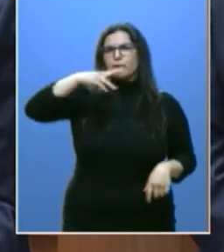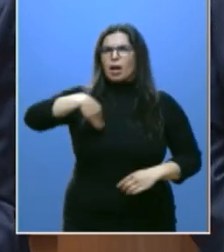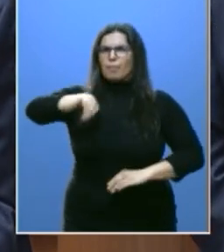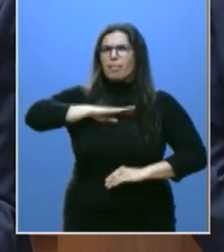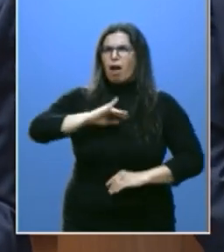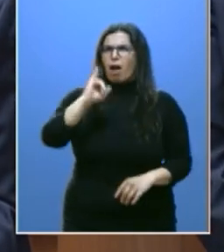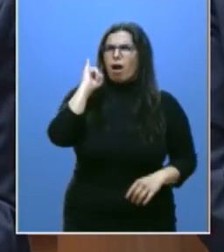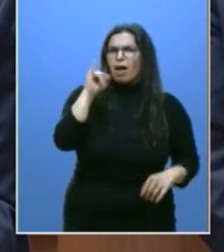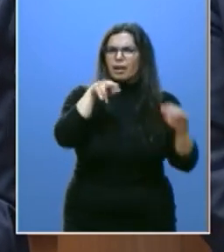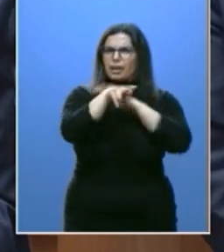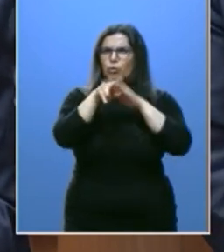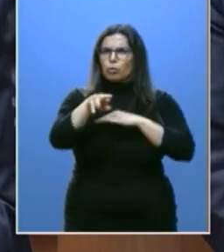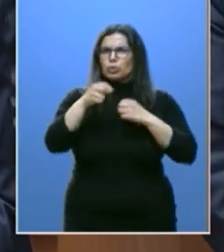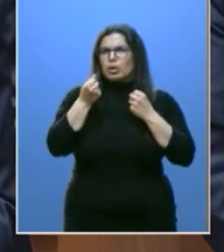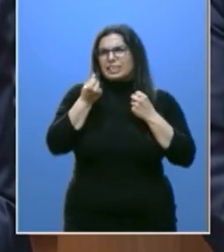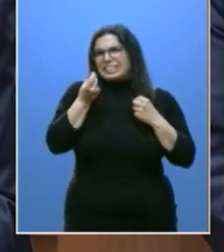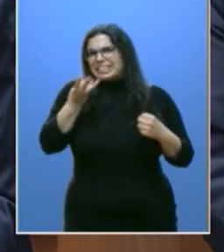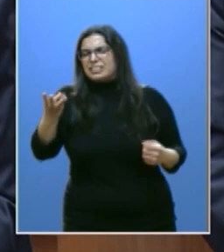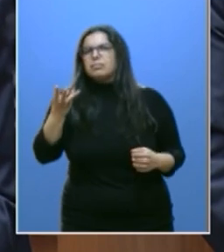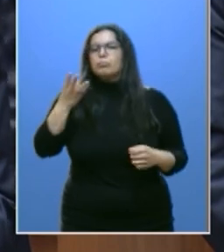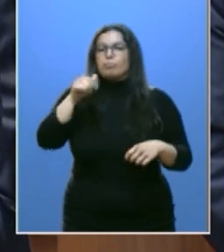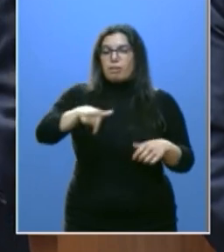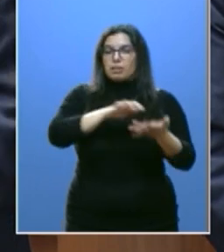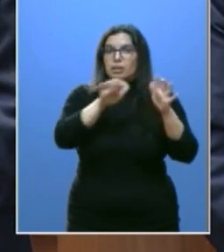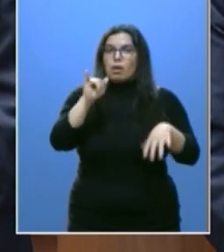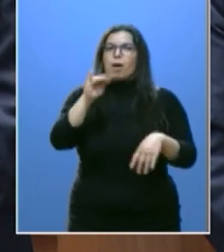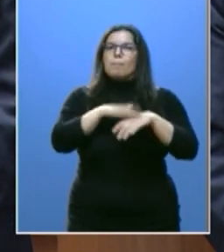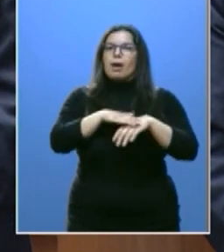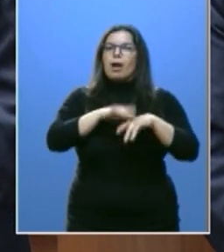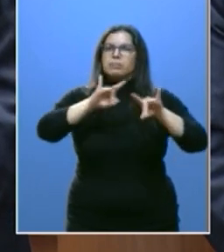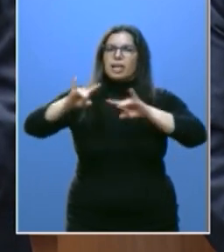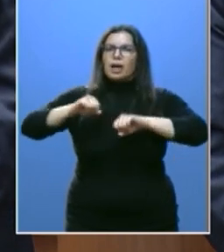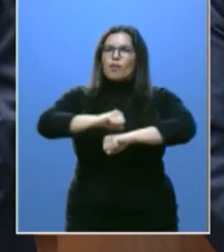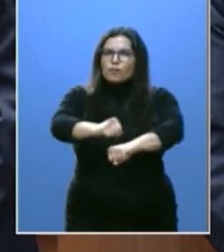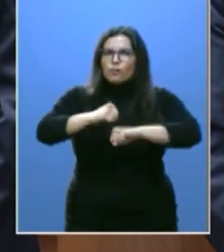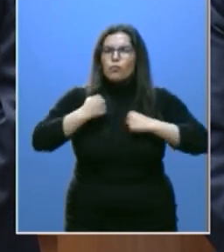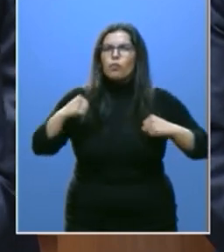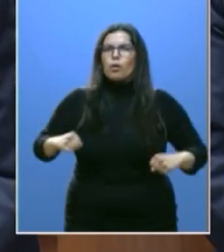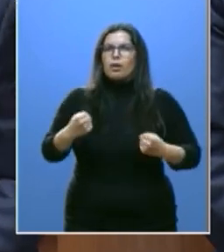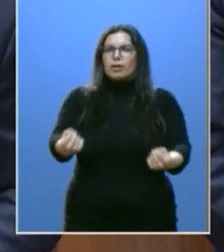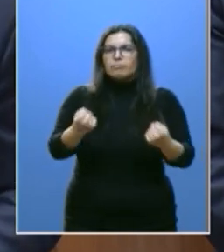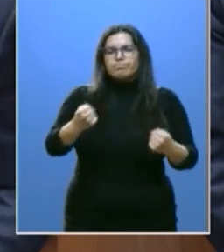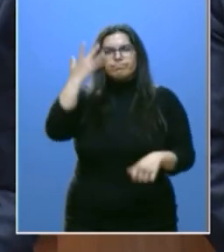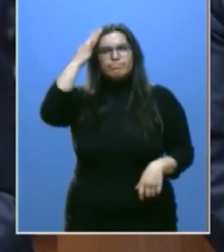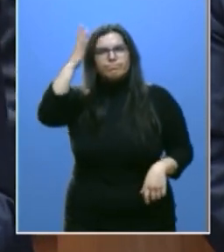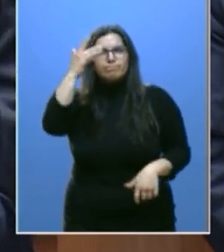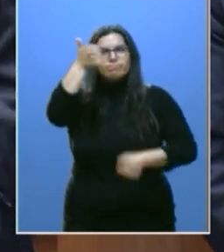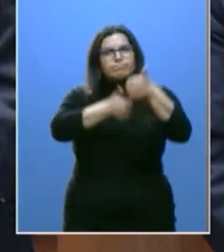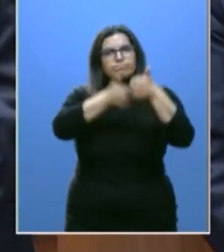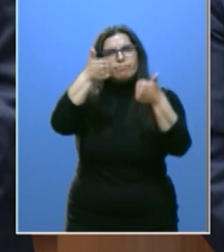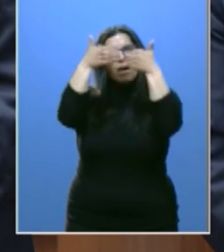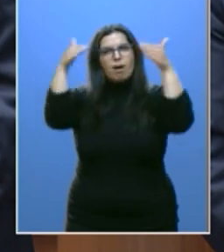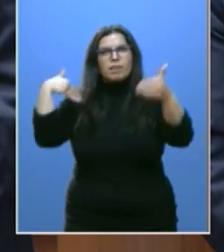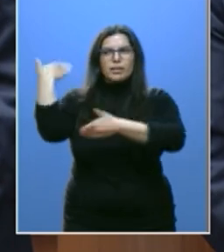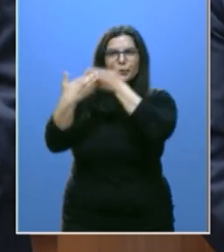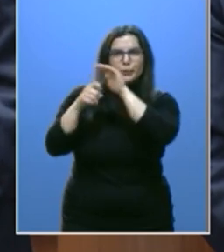muchos recursos que Castilla y León posee para ser una tierra fuerte, ilusionada, competitiva, abierta y